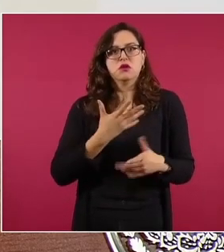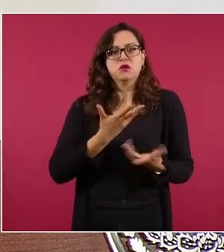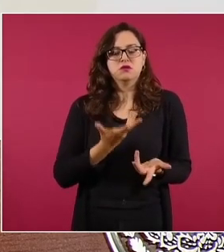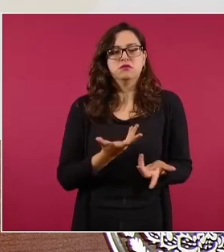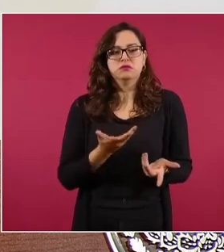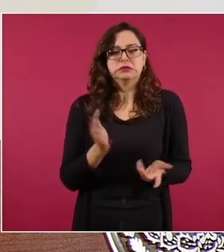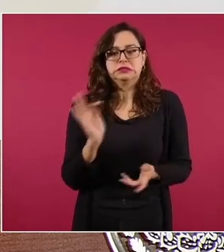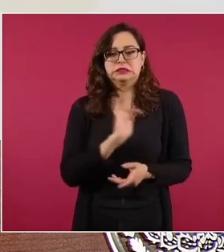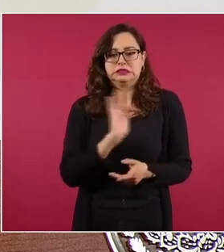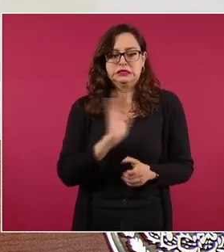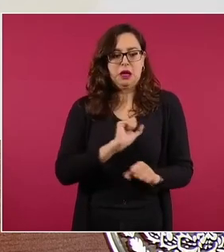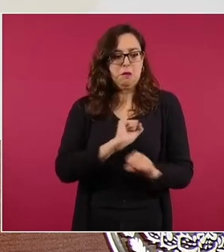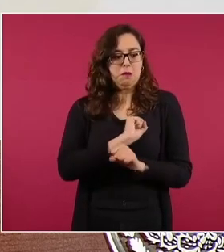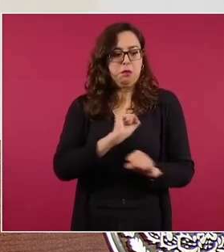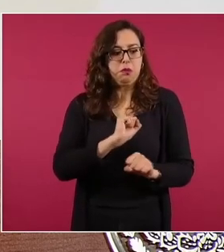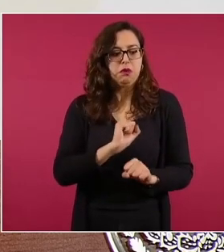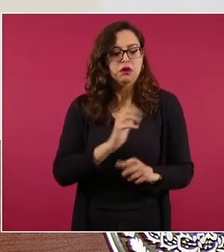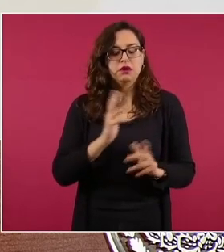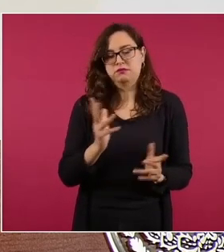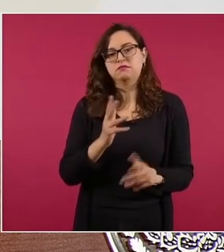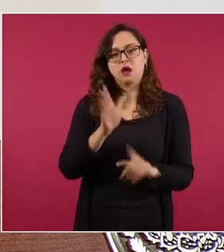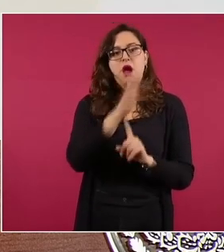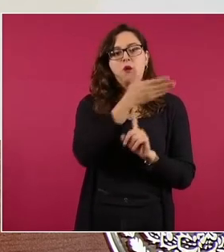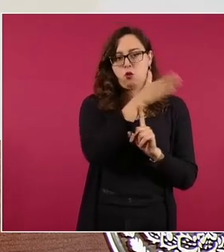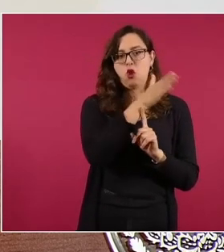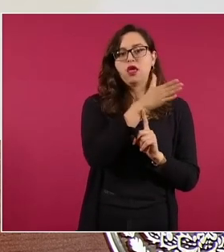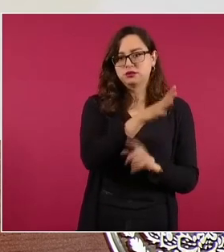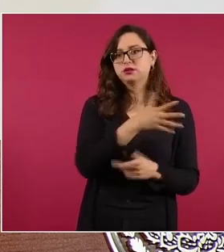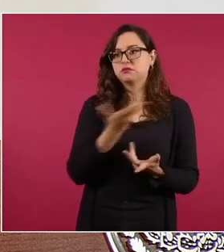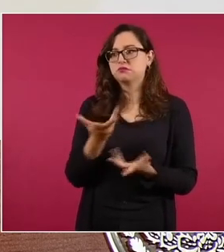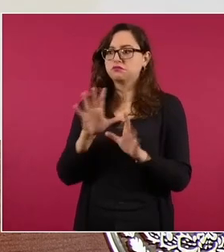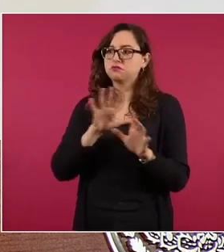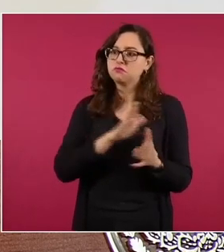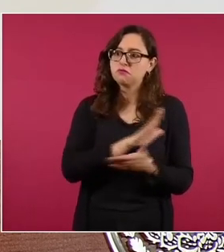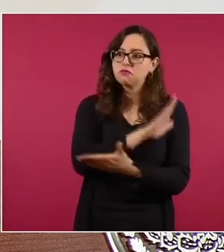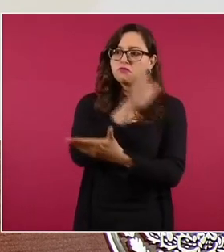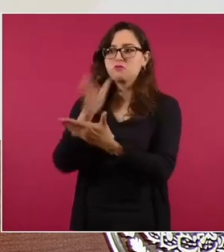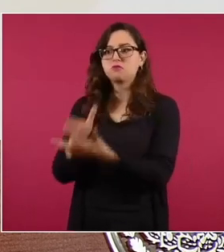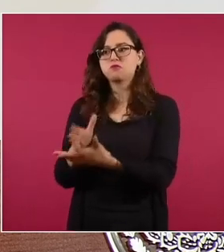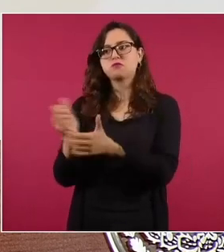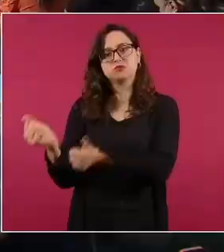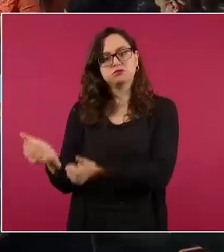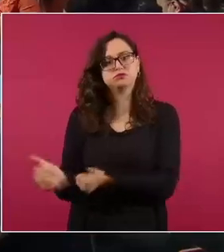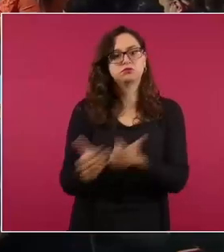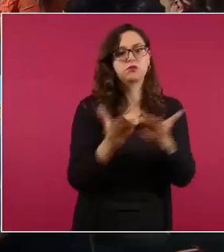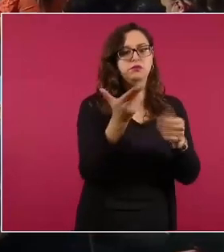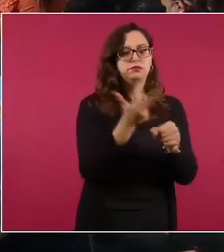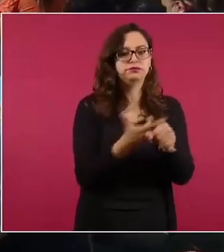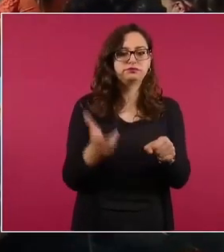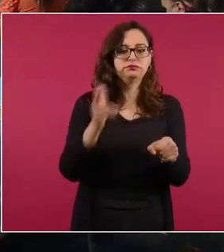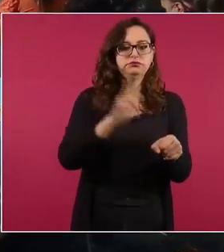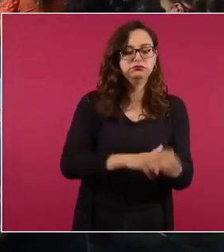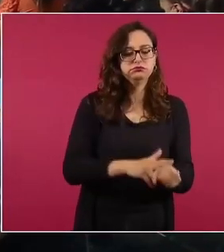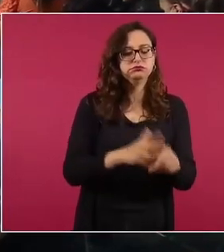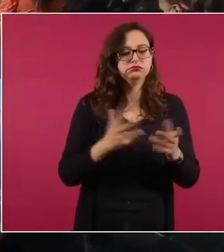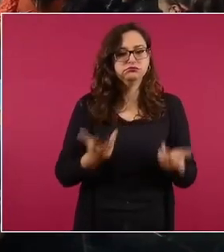y me llevaron al hospital y me